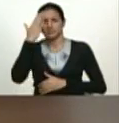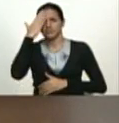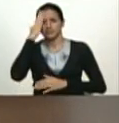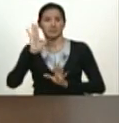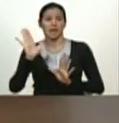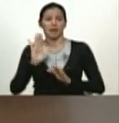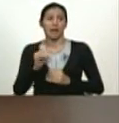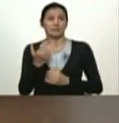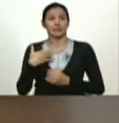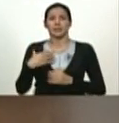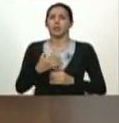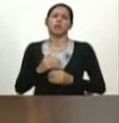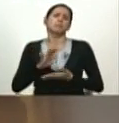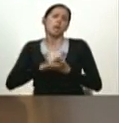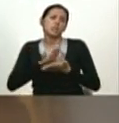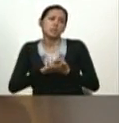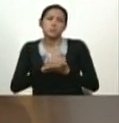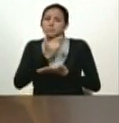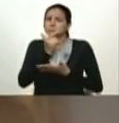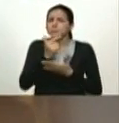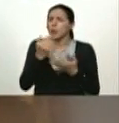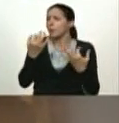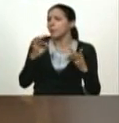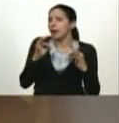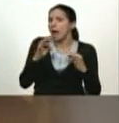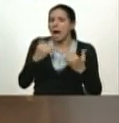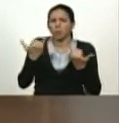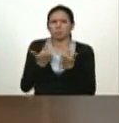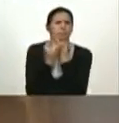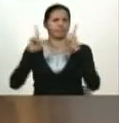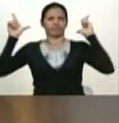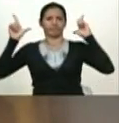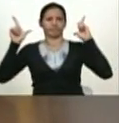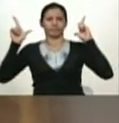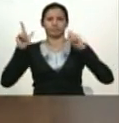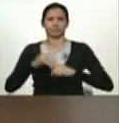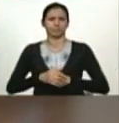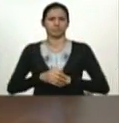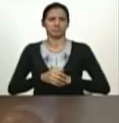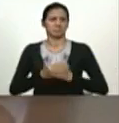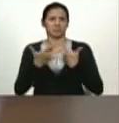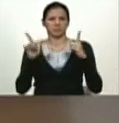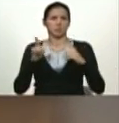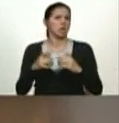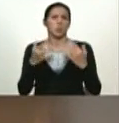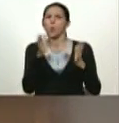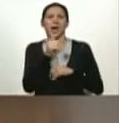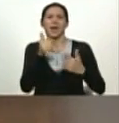quitaron la máscara aceleradamente, porque sienten que tienen el poder y vienen por todo.